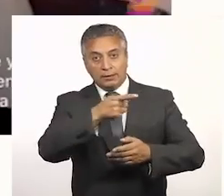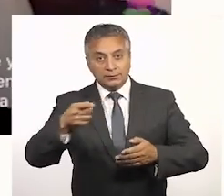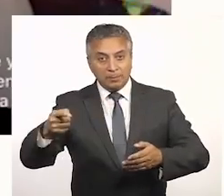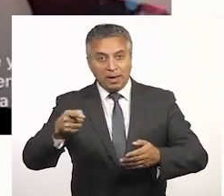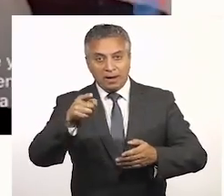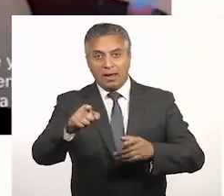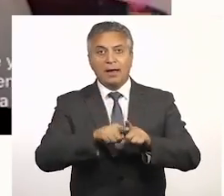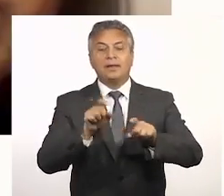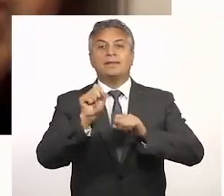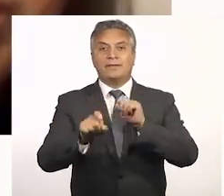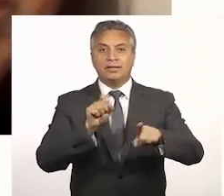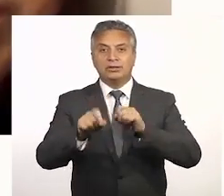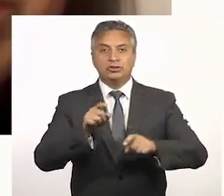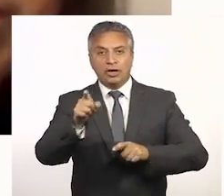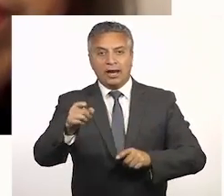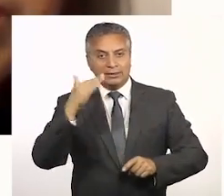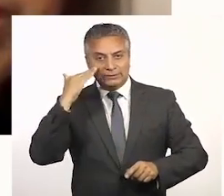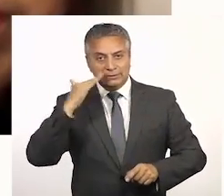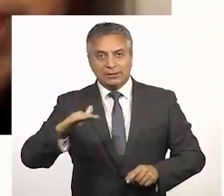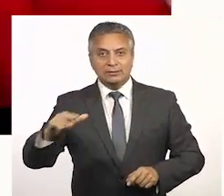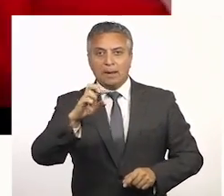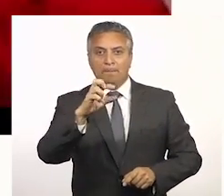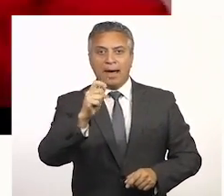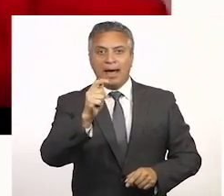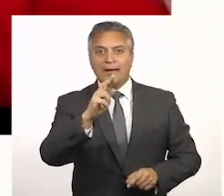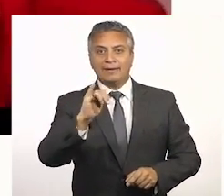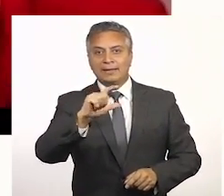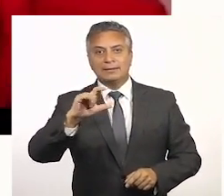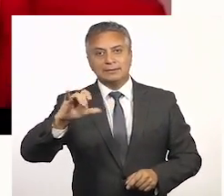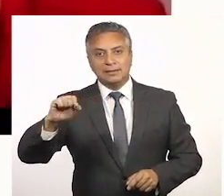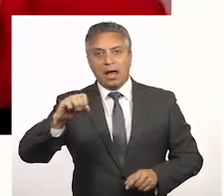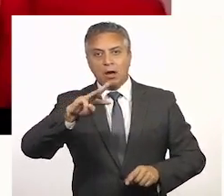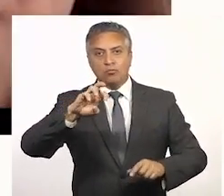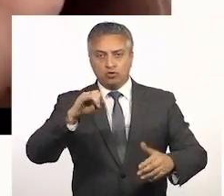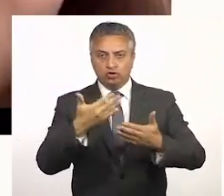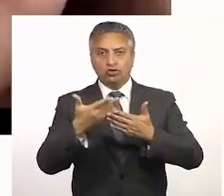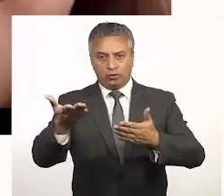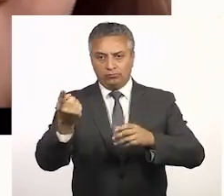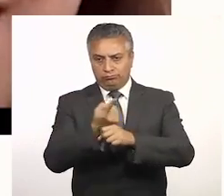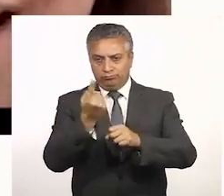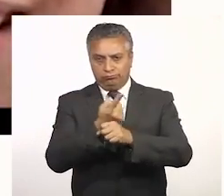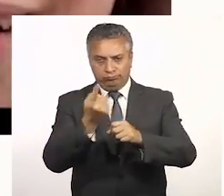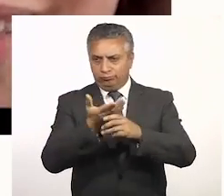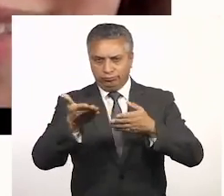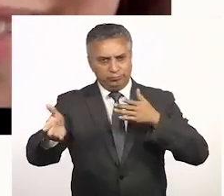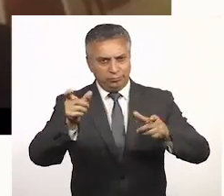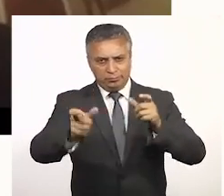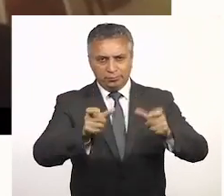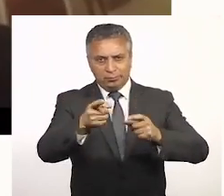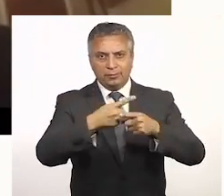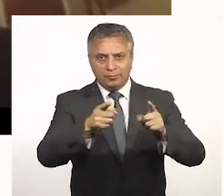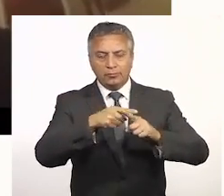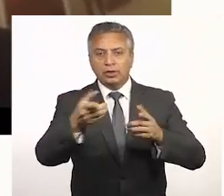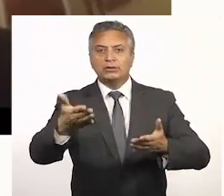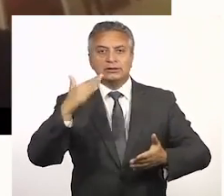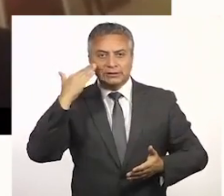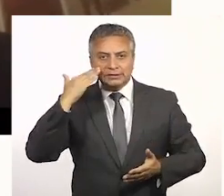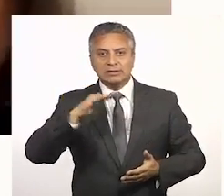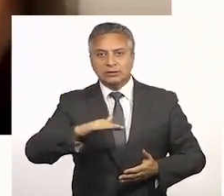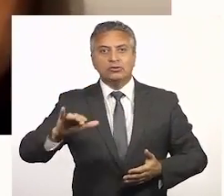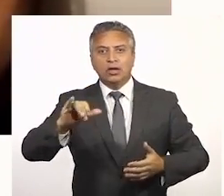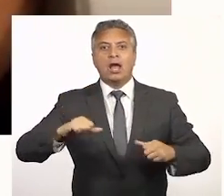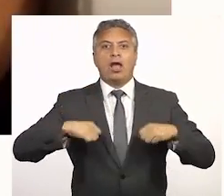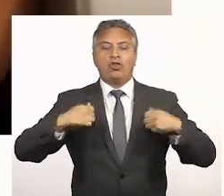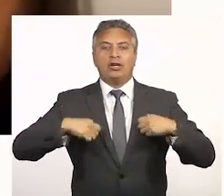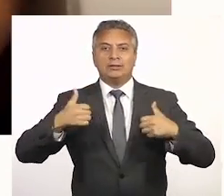Esta semana en El Parlante, la Defensora de la Niñez, Patricia Muñoz, se reúne a conversar con diferentes actores sociales sobre